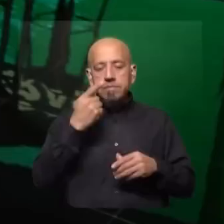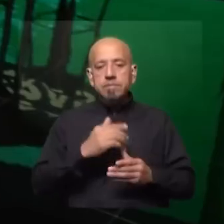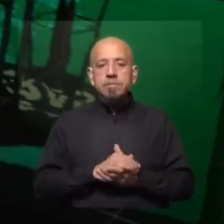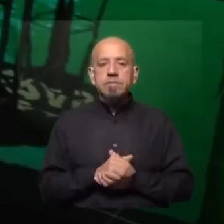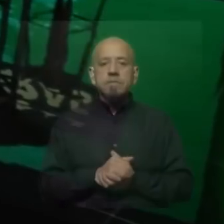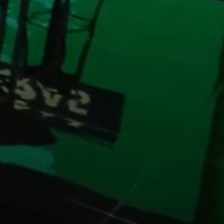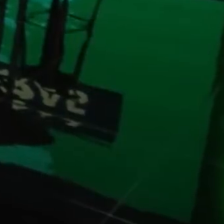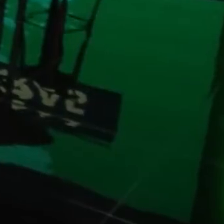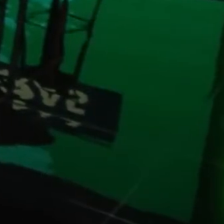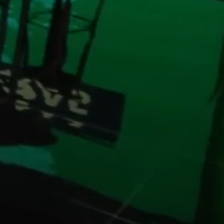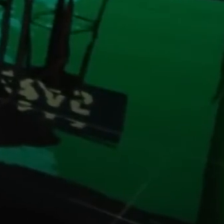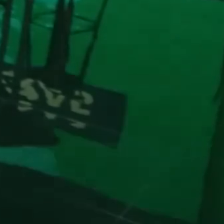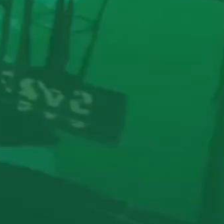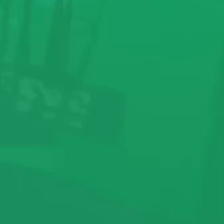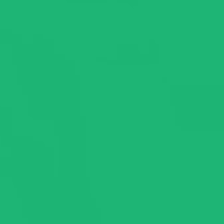venimos